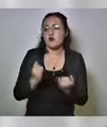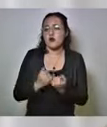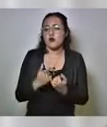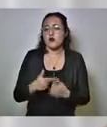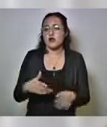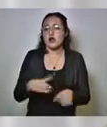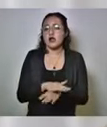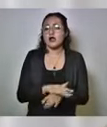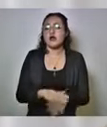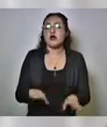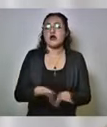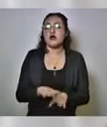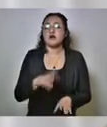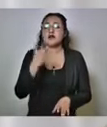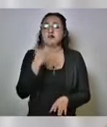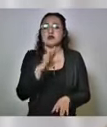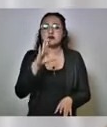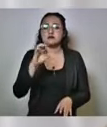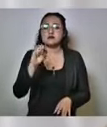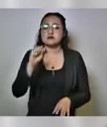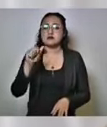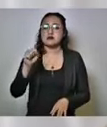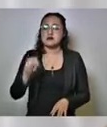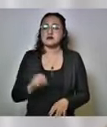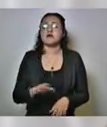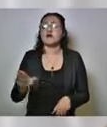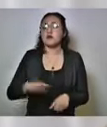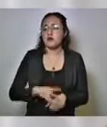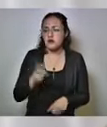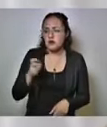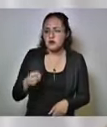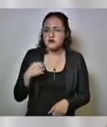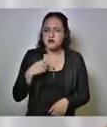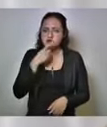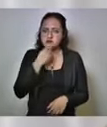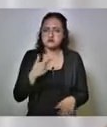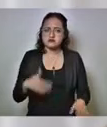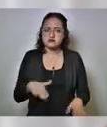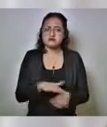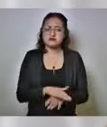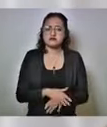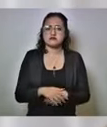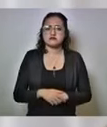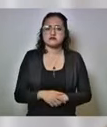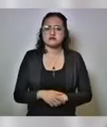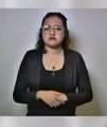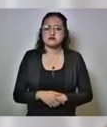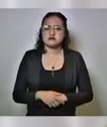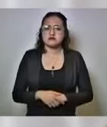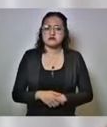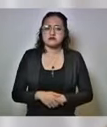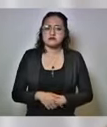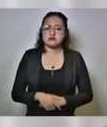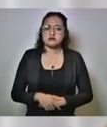reconversión de los 10 esas y por eso decretamos la reconversión del